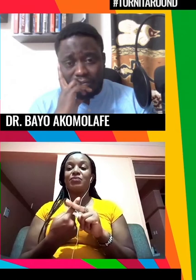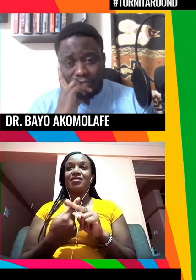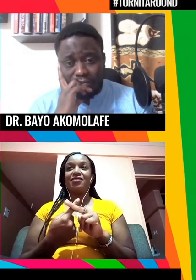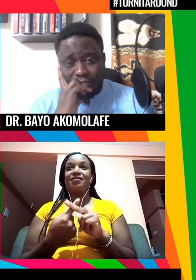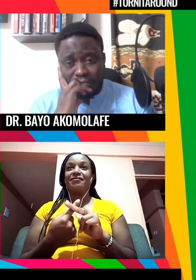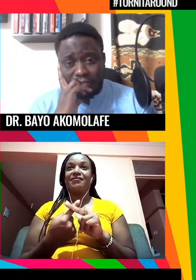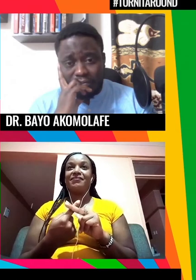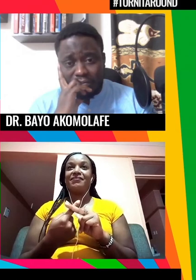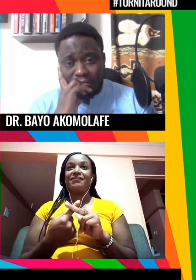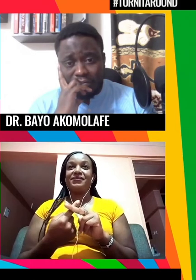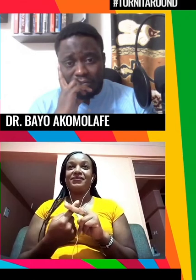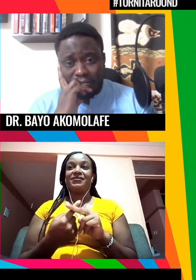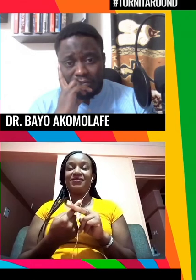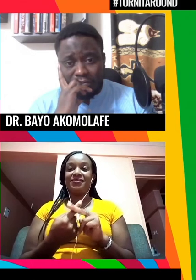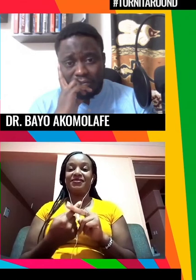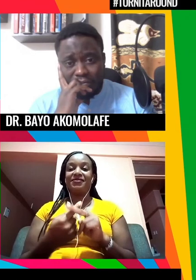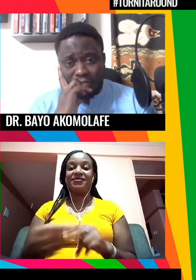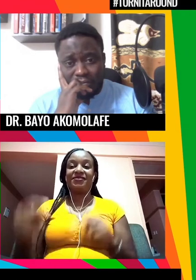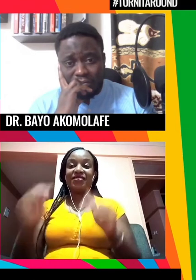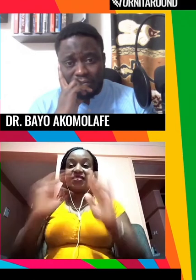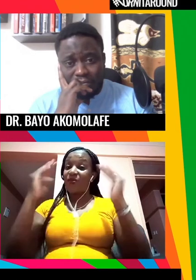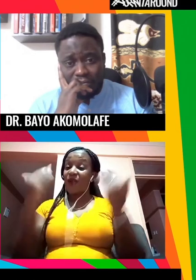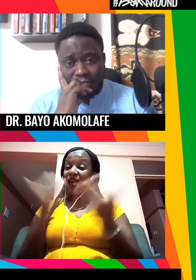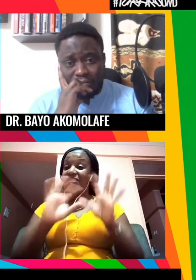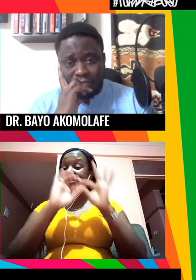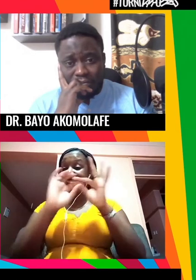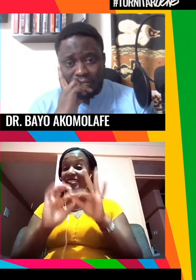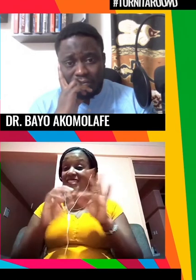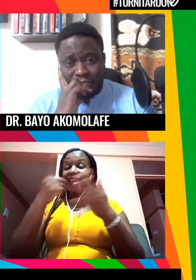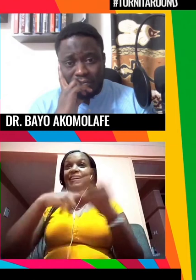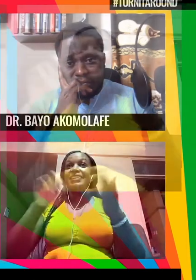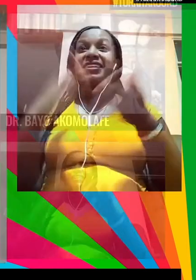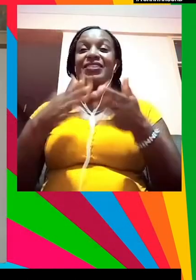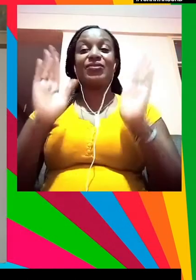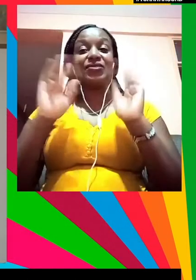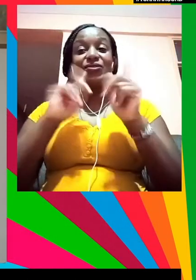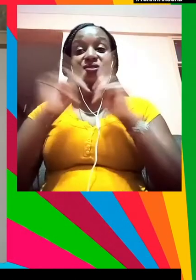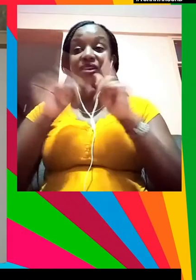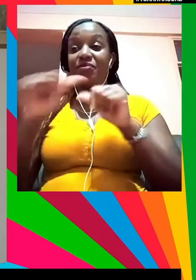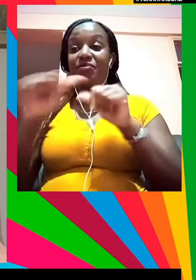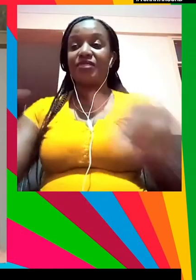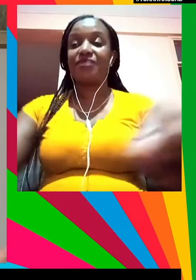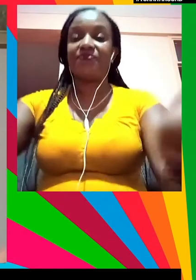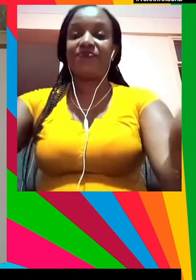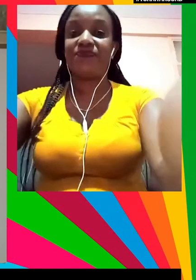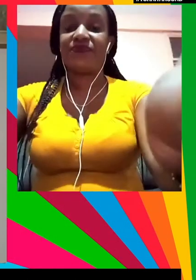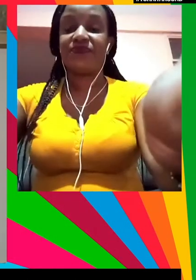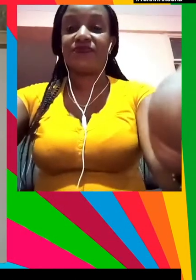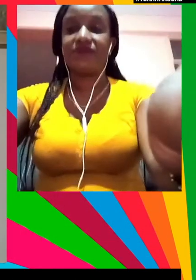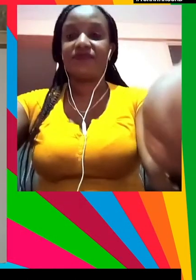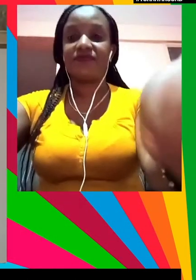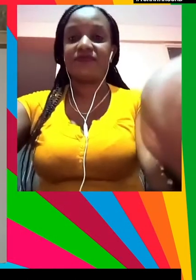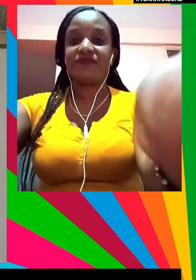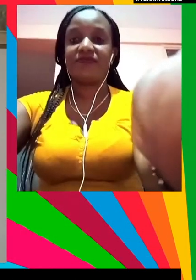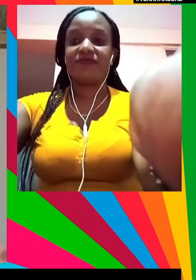y la verdad es que no sé si las coaliciones salvajes son la forma apropiada de nombrarlo pero creo que la conciencia colectiva